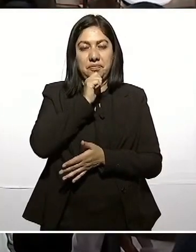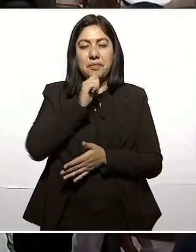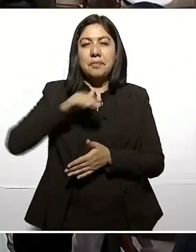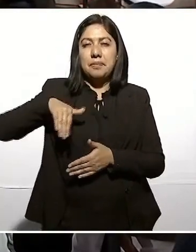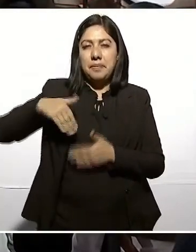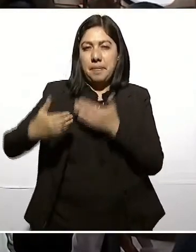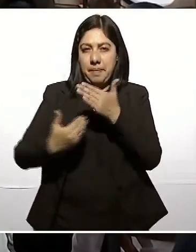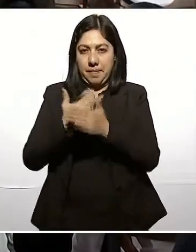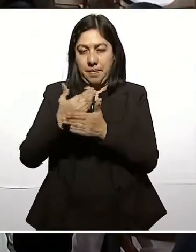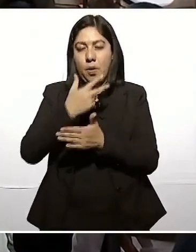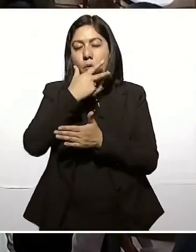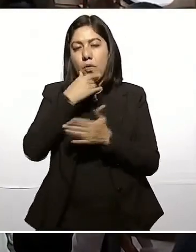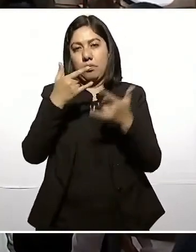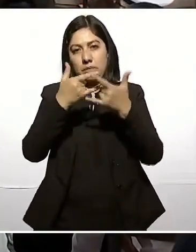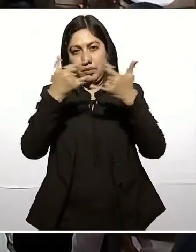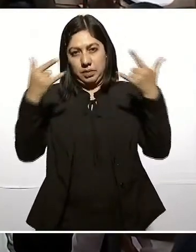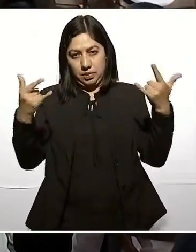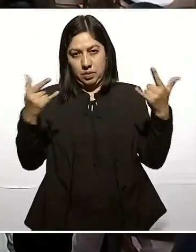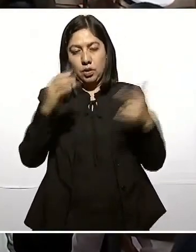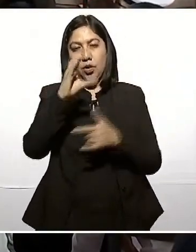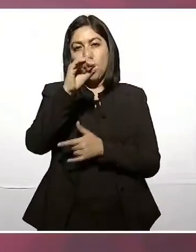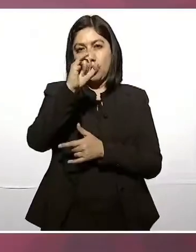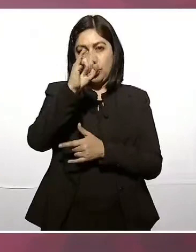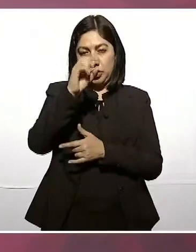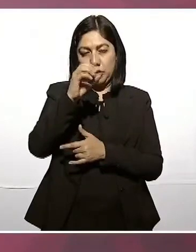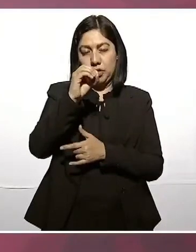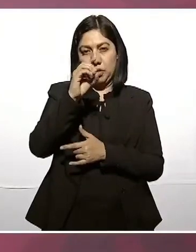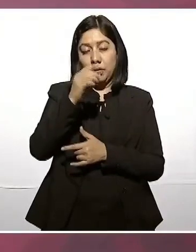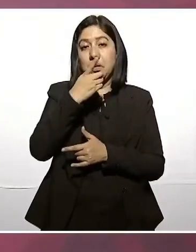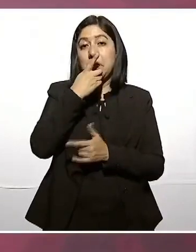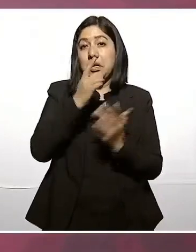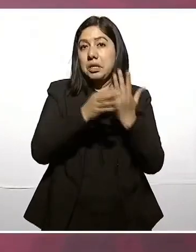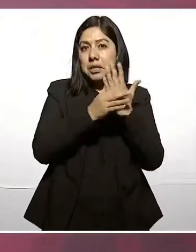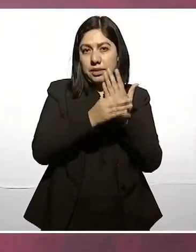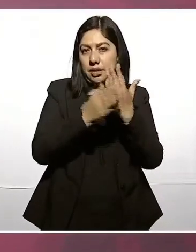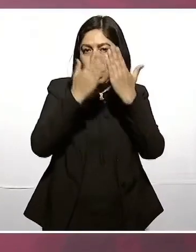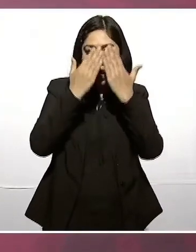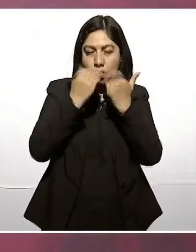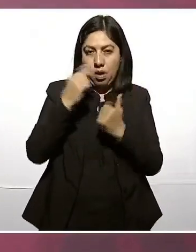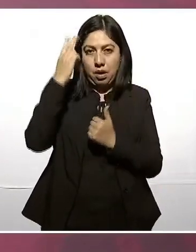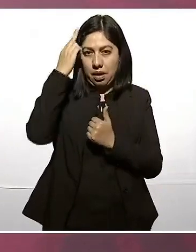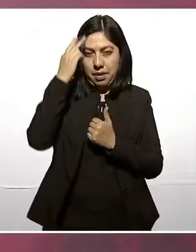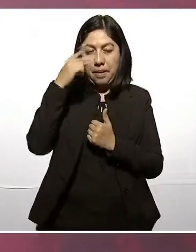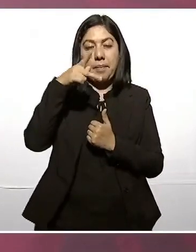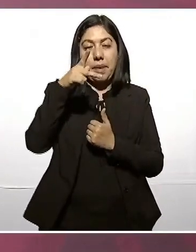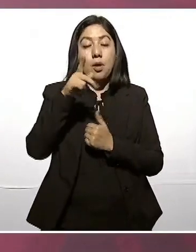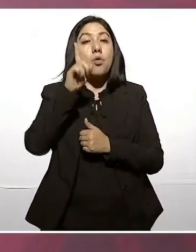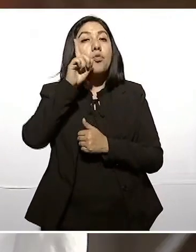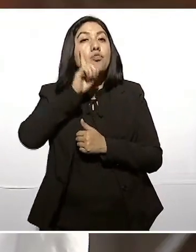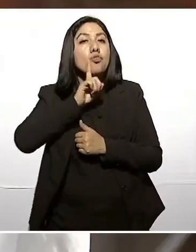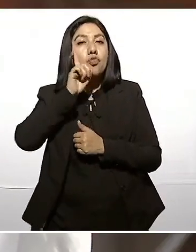historiador, decía ya no está don Porfirio, pero se quedó doña Porfiria.